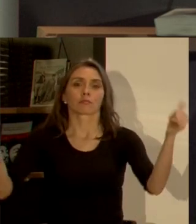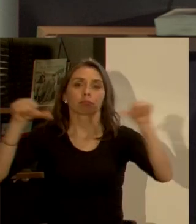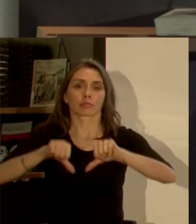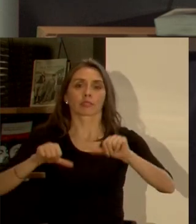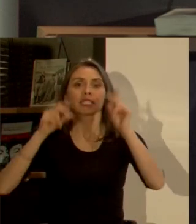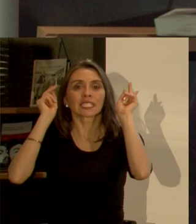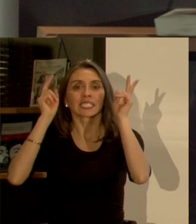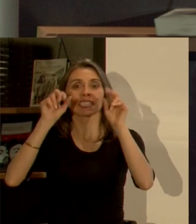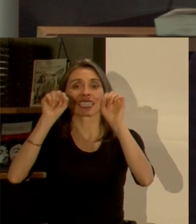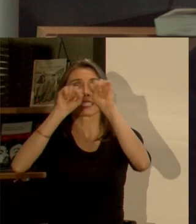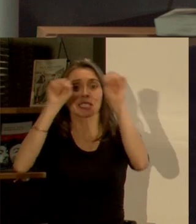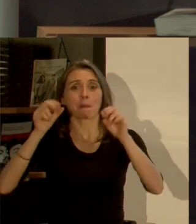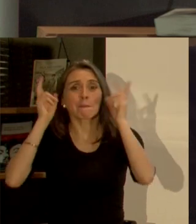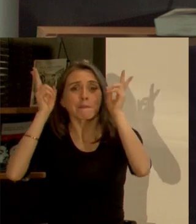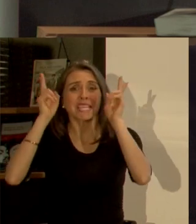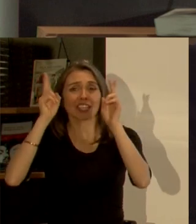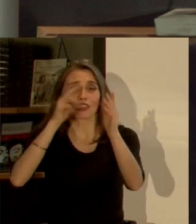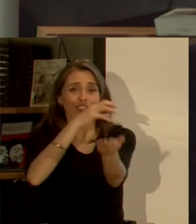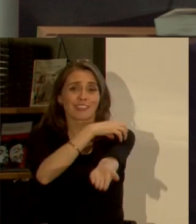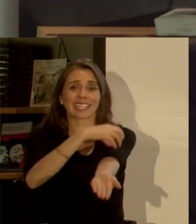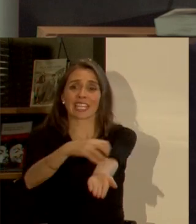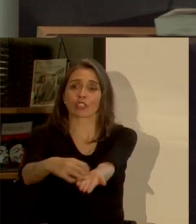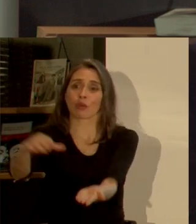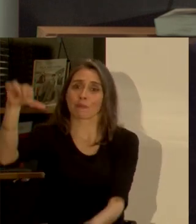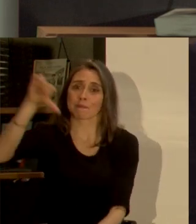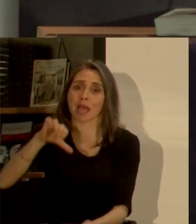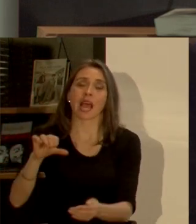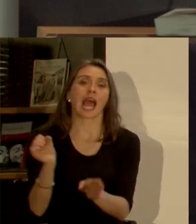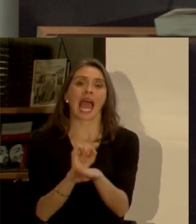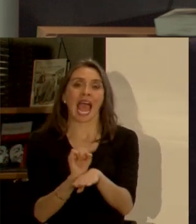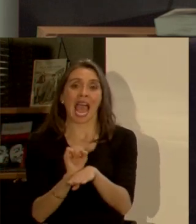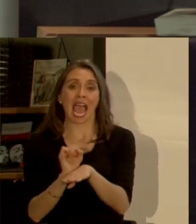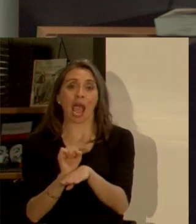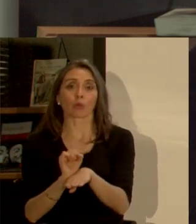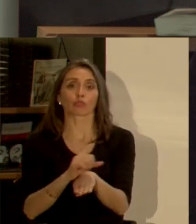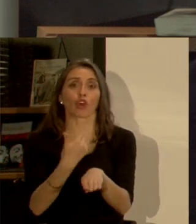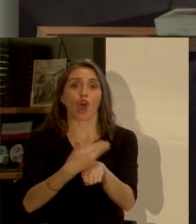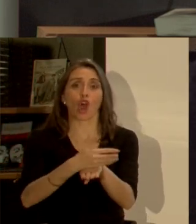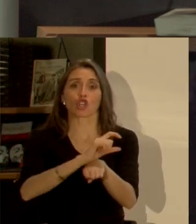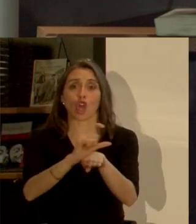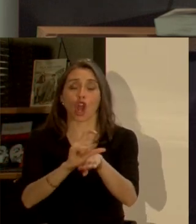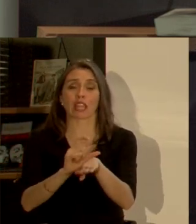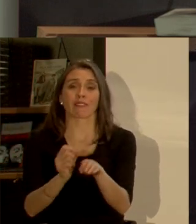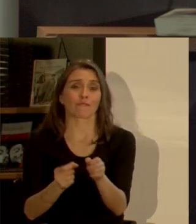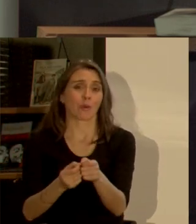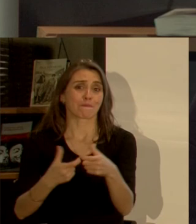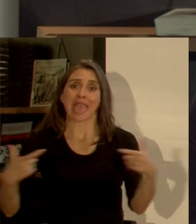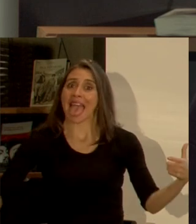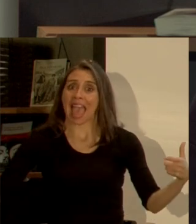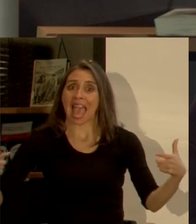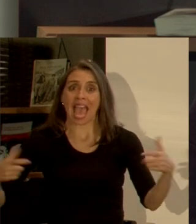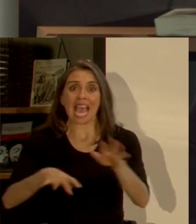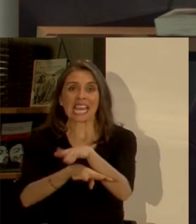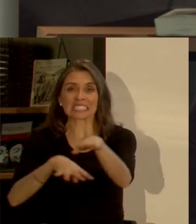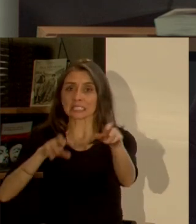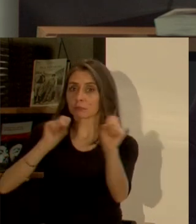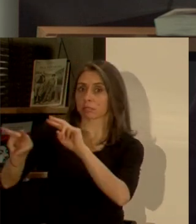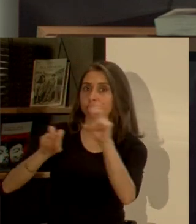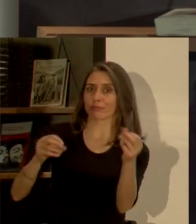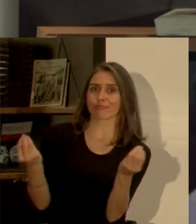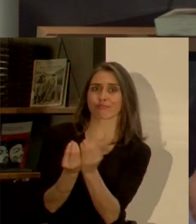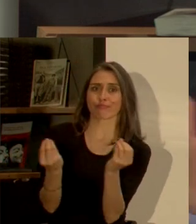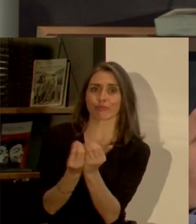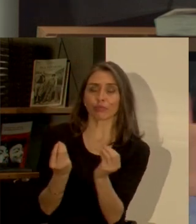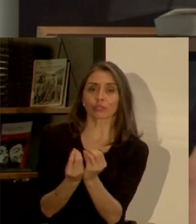sistema de transporte en regiones que eso sí que es un desastre donde los autos colectivos se han tomado fástricamente las calles y evidentemente es mucho más